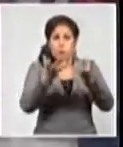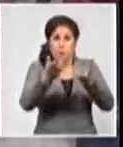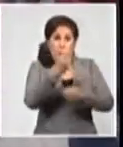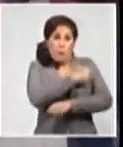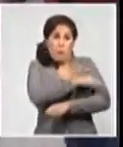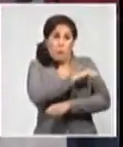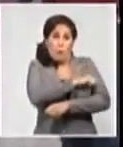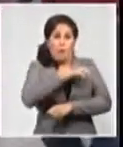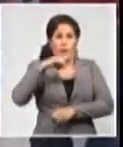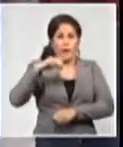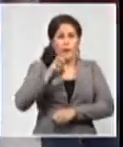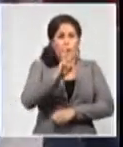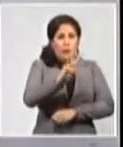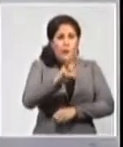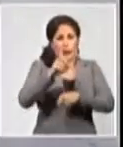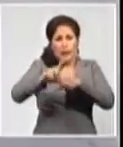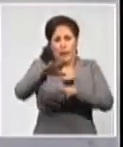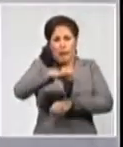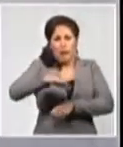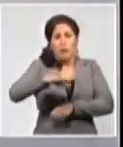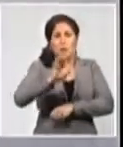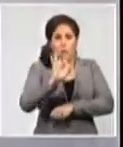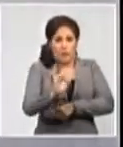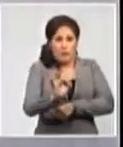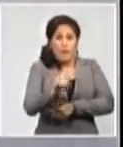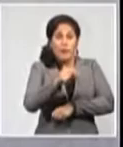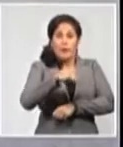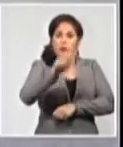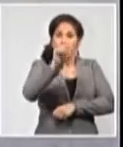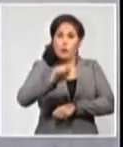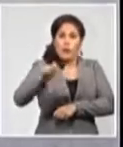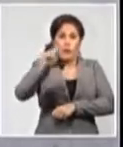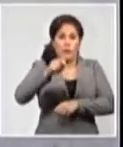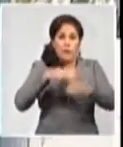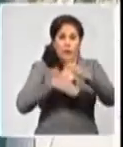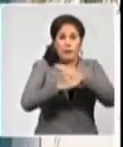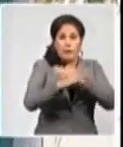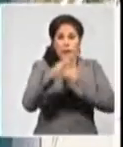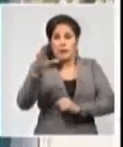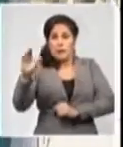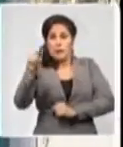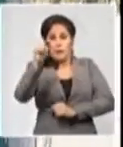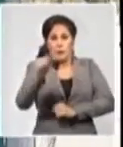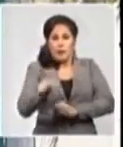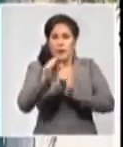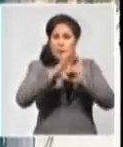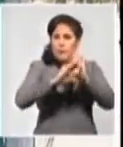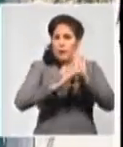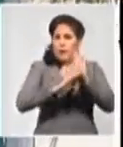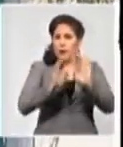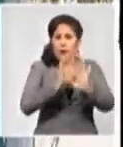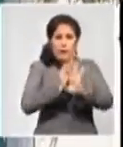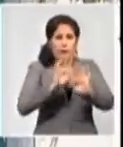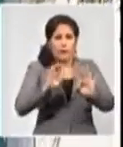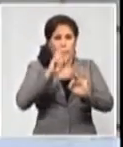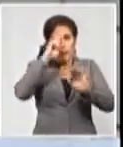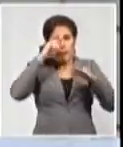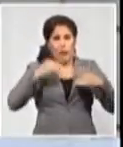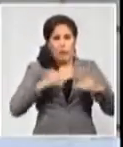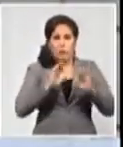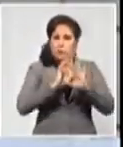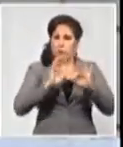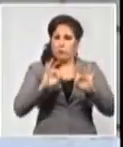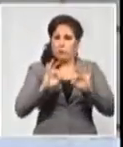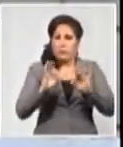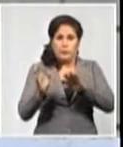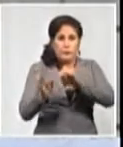y 3 en zonas de la periferia. En todas, se prohíbe la entrada y salida de personas y se adoptan medidas sanitarias especiales. Pero primero que todo,